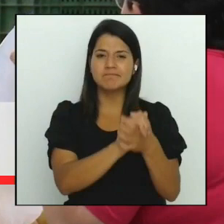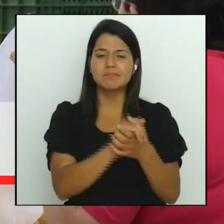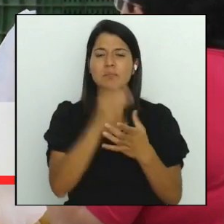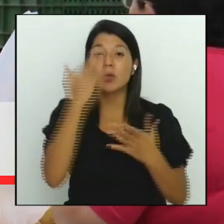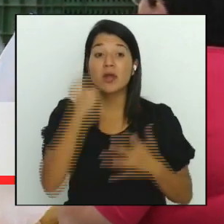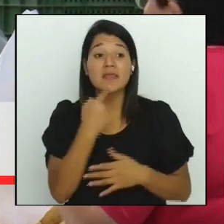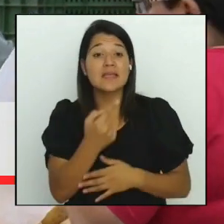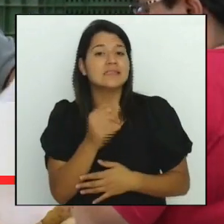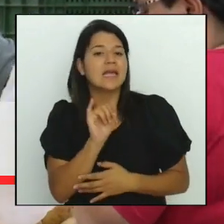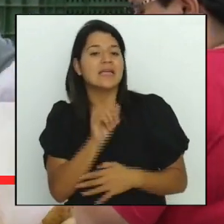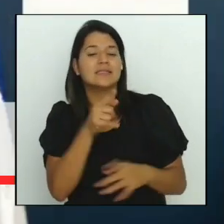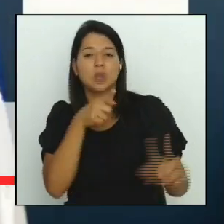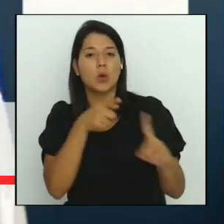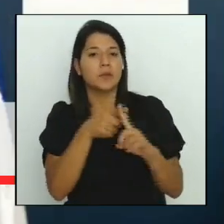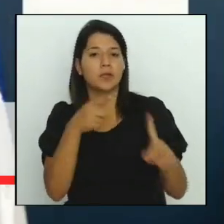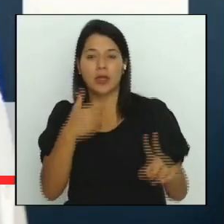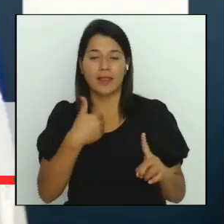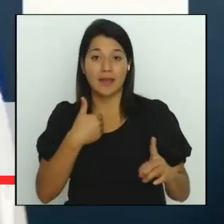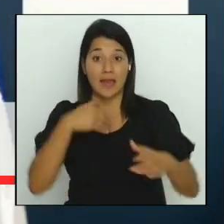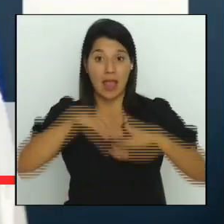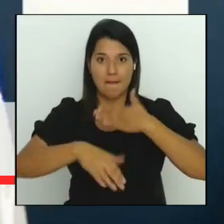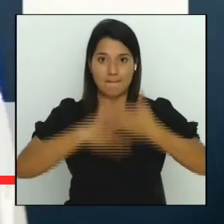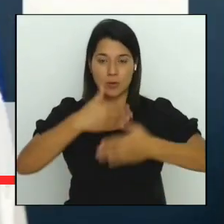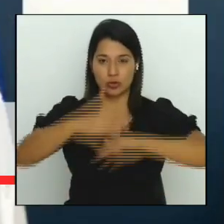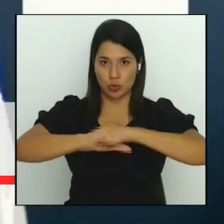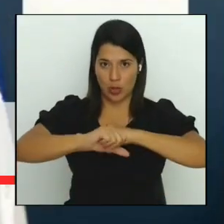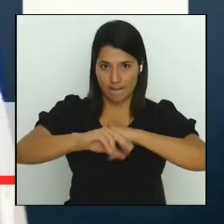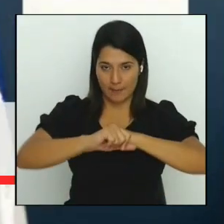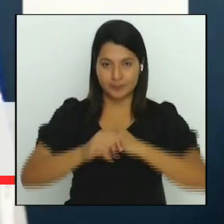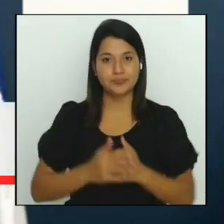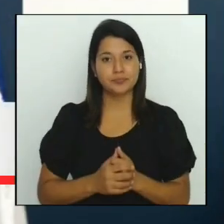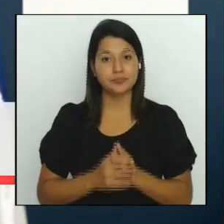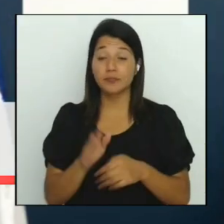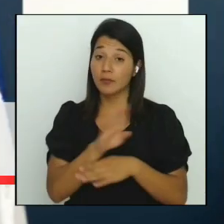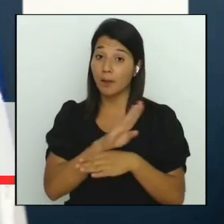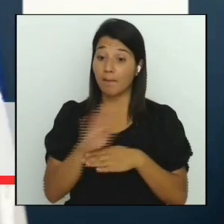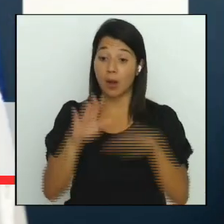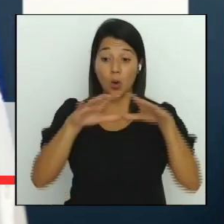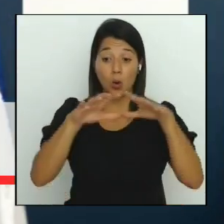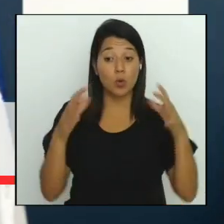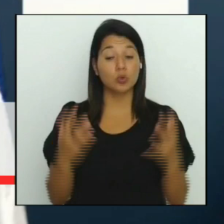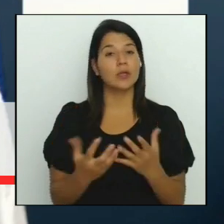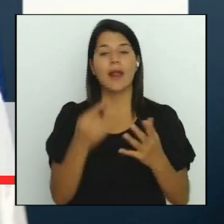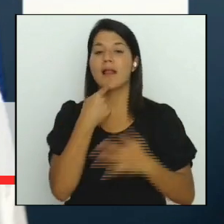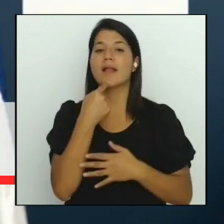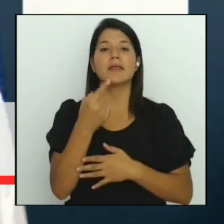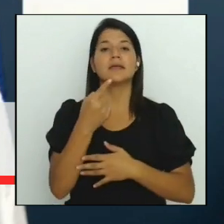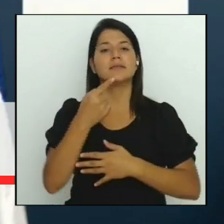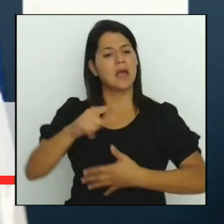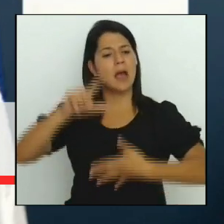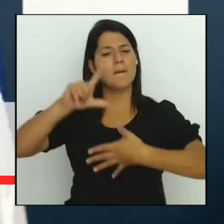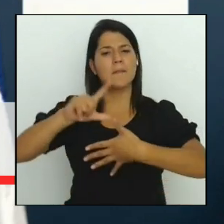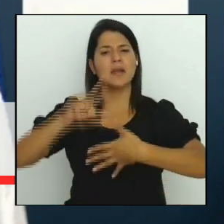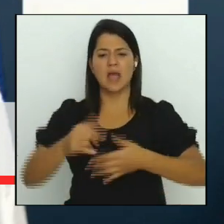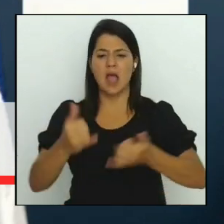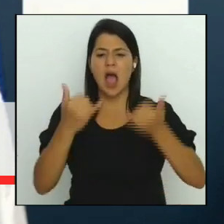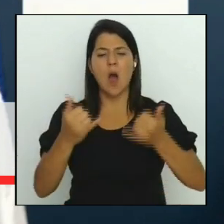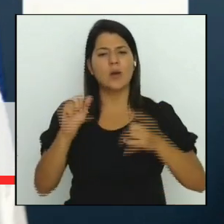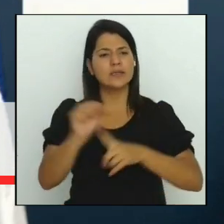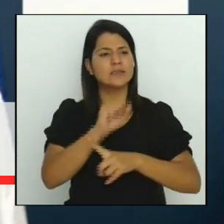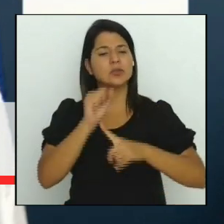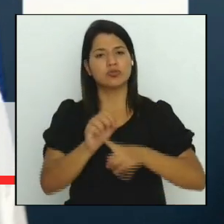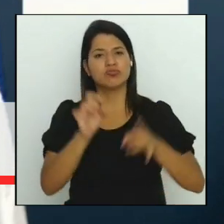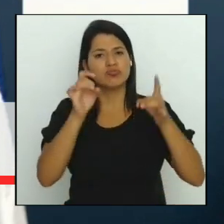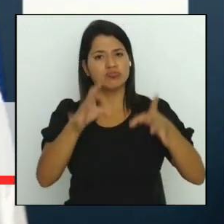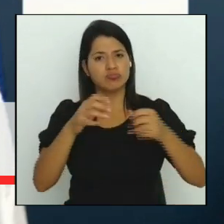objetivos de campaña. Banco Mundial dice América Latina está en una situación fregada, Argentina